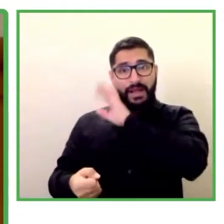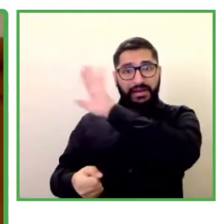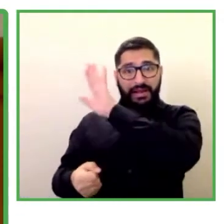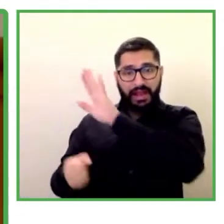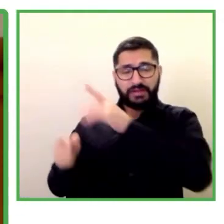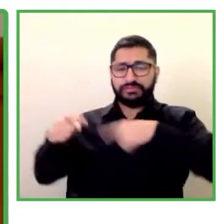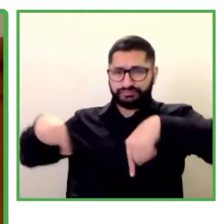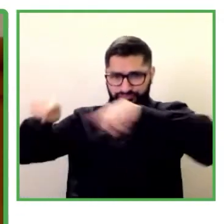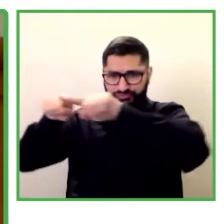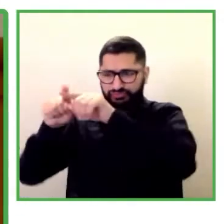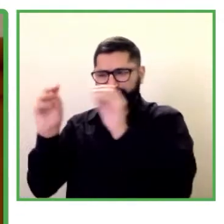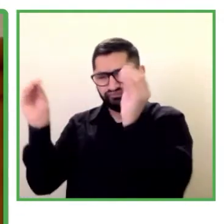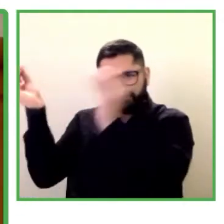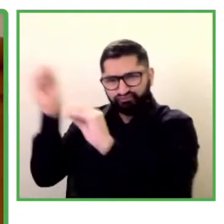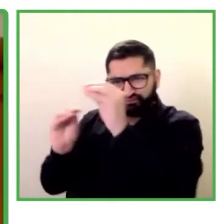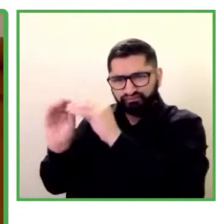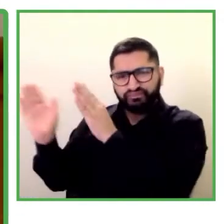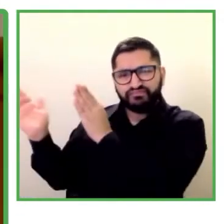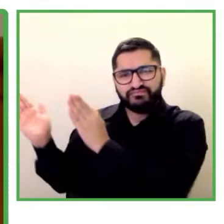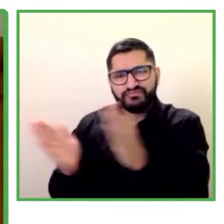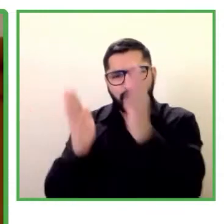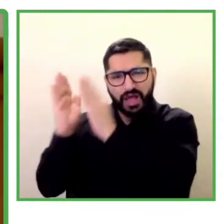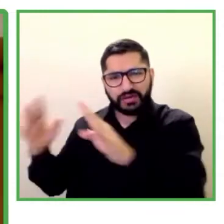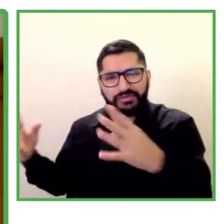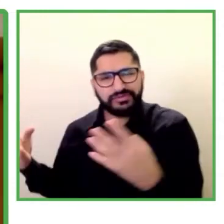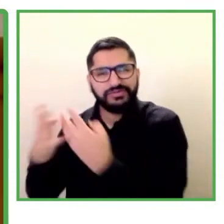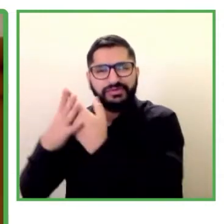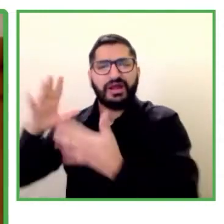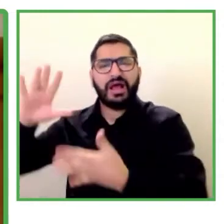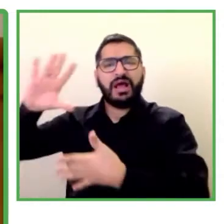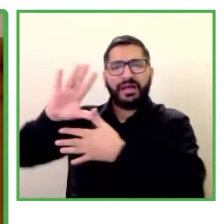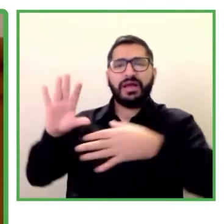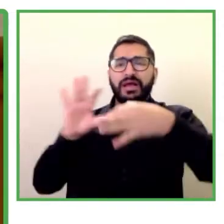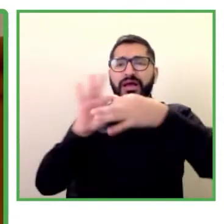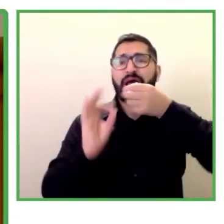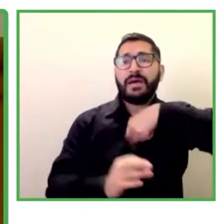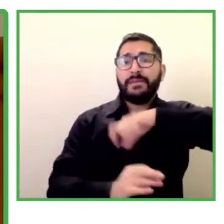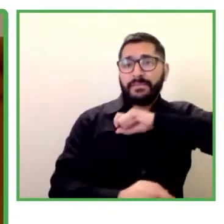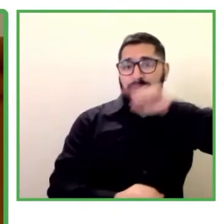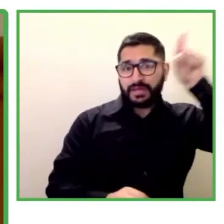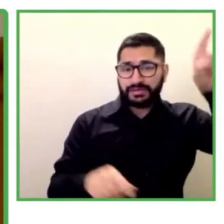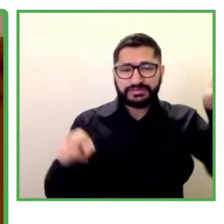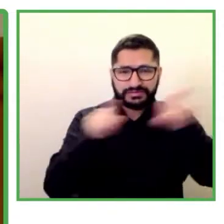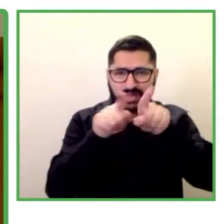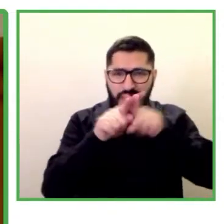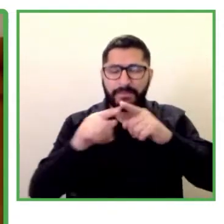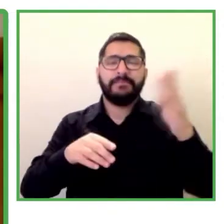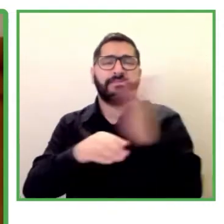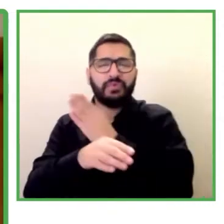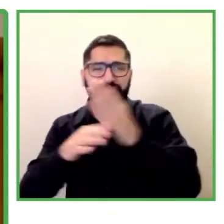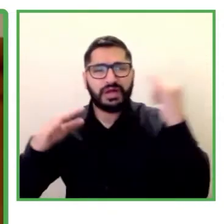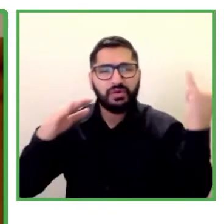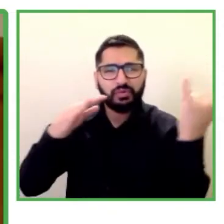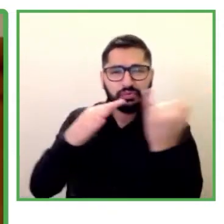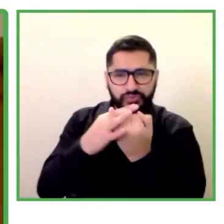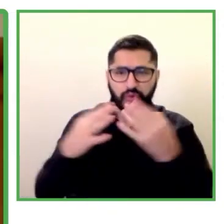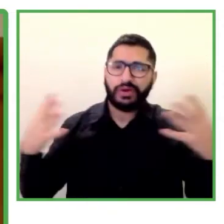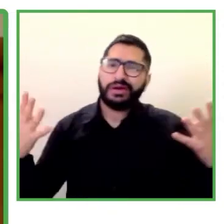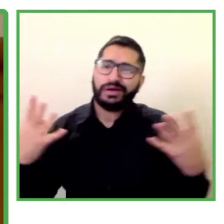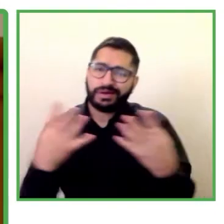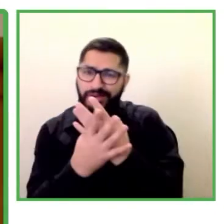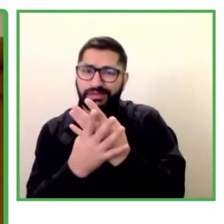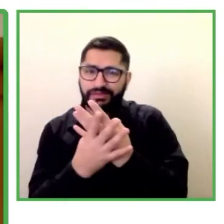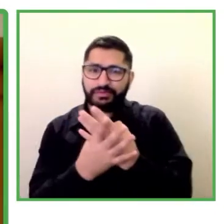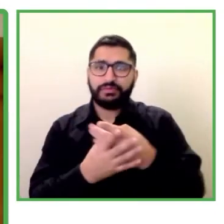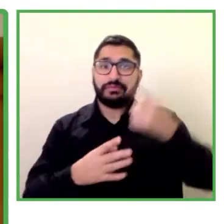Red Iberoamericana de Empresas Inclusivas. Una red regional que agrupa a esas redes nacionales de empresas inclusivas,